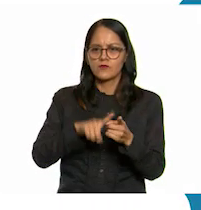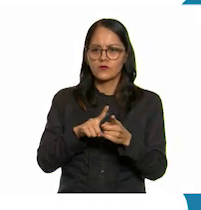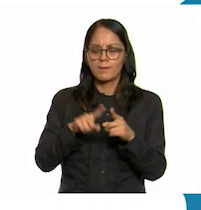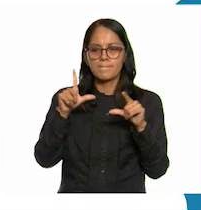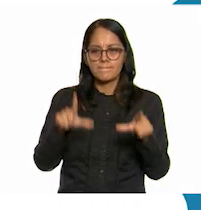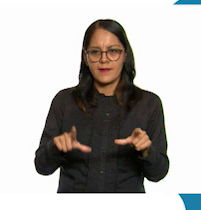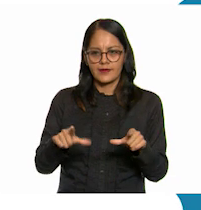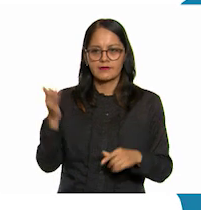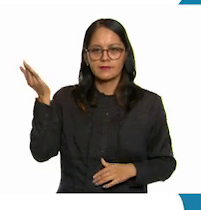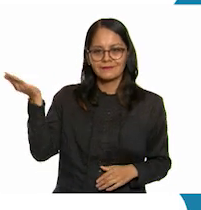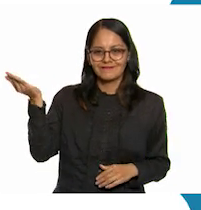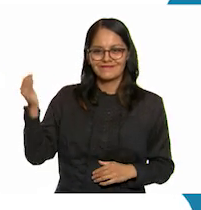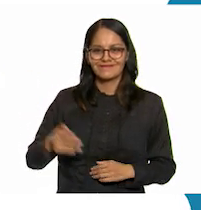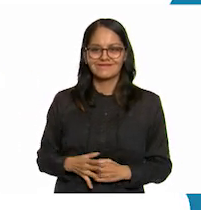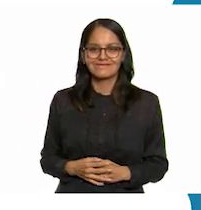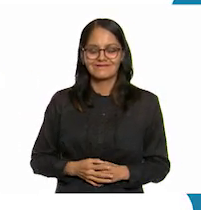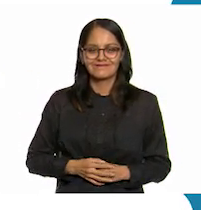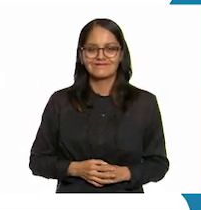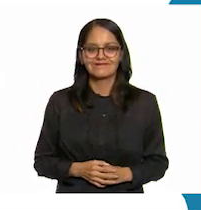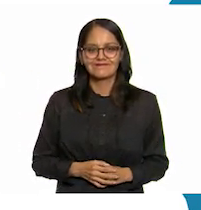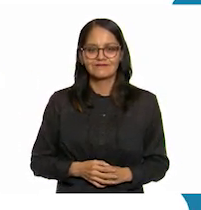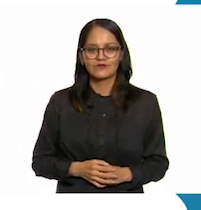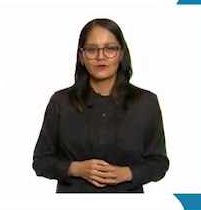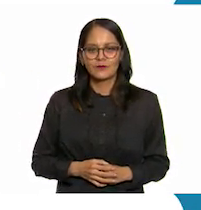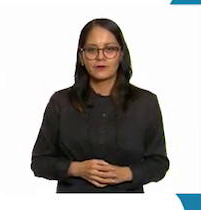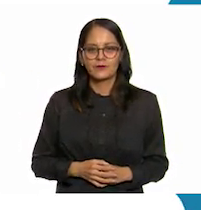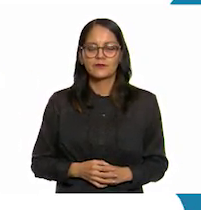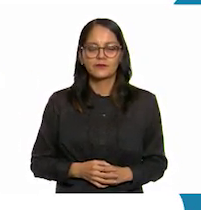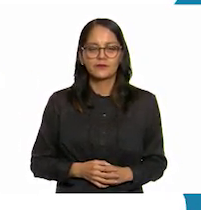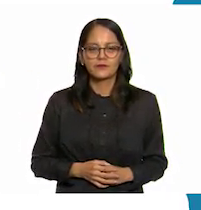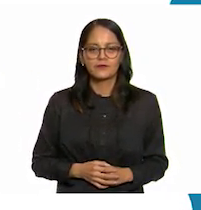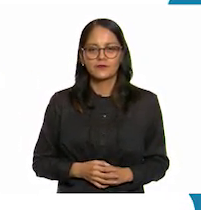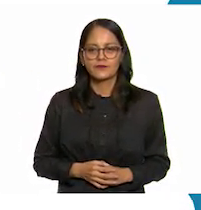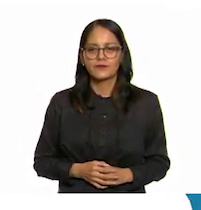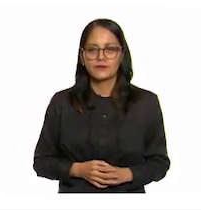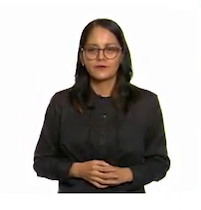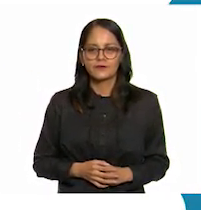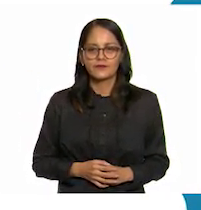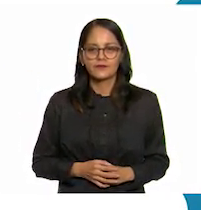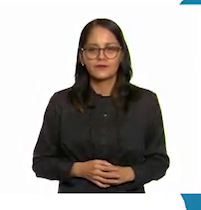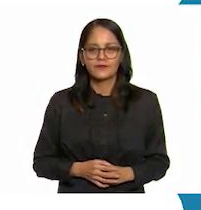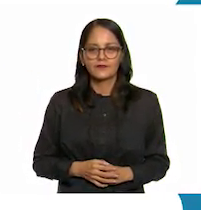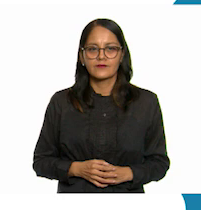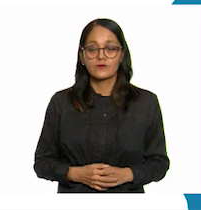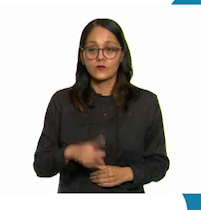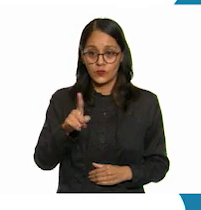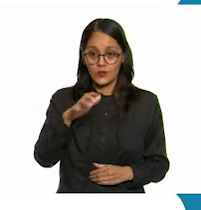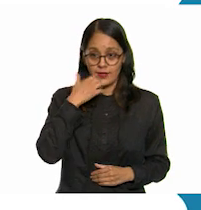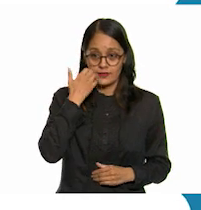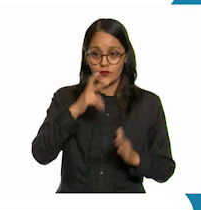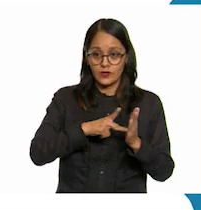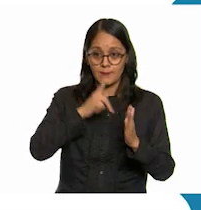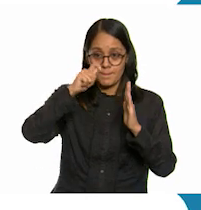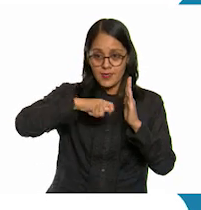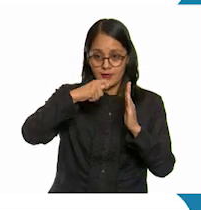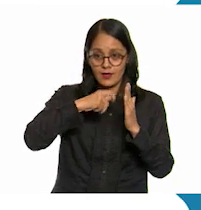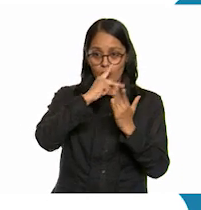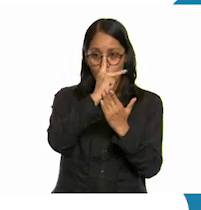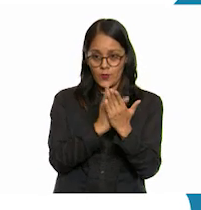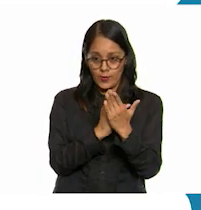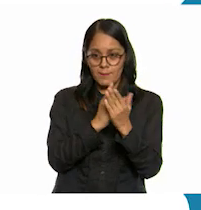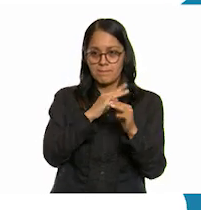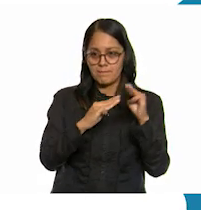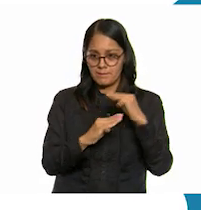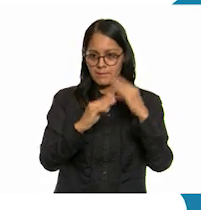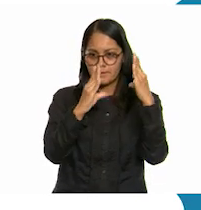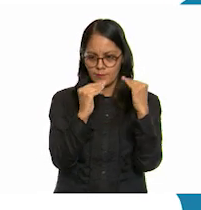página conaliteg.cep.gob.mx si quieres volver a ver los programas de Aprende en Casa